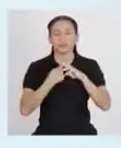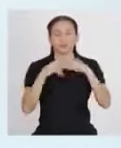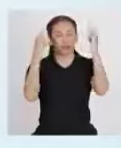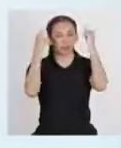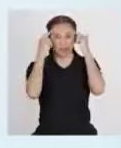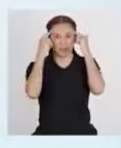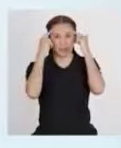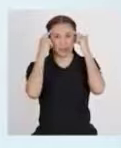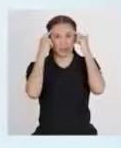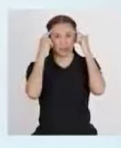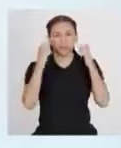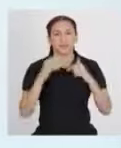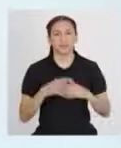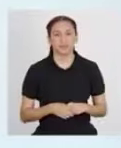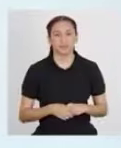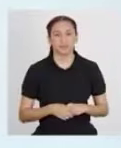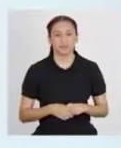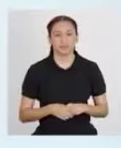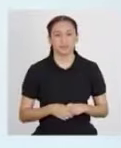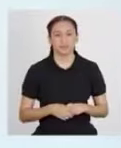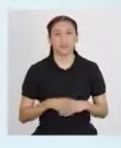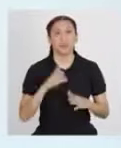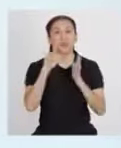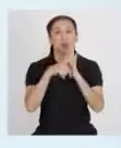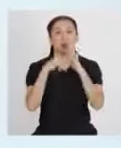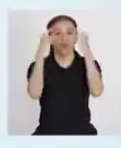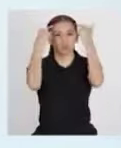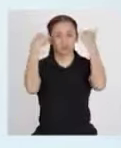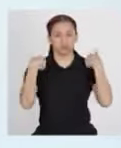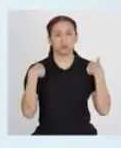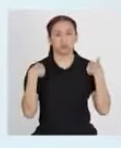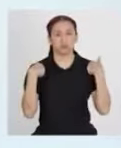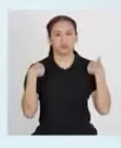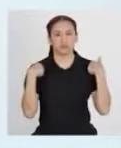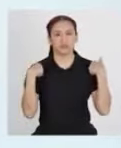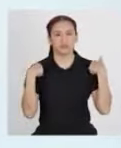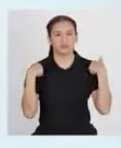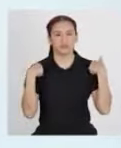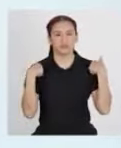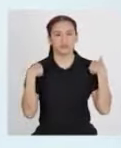la cabeza, pasando nuestros hombros